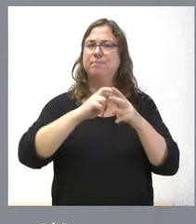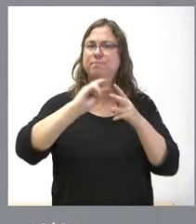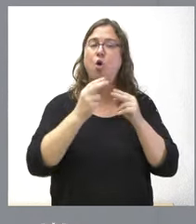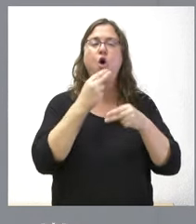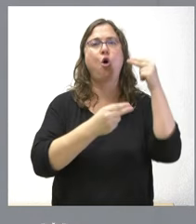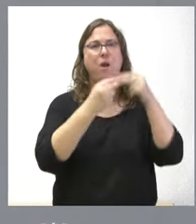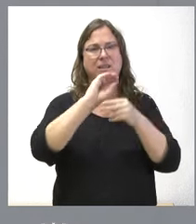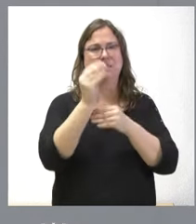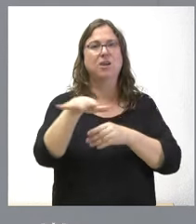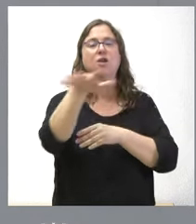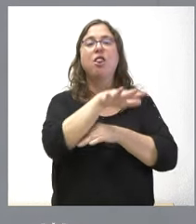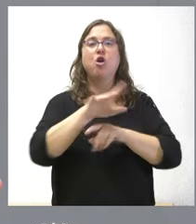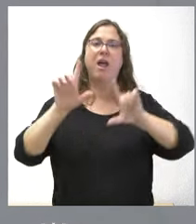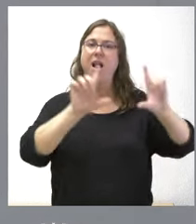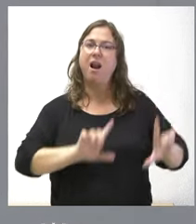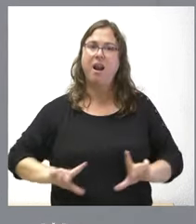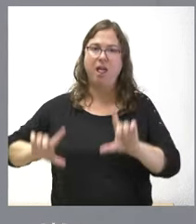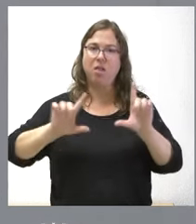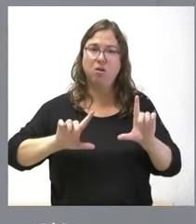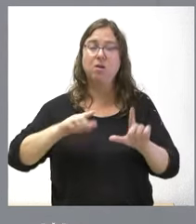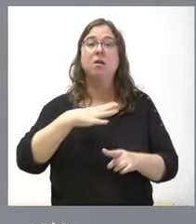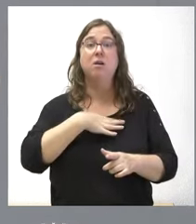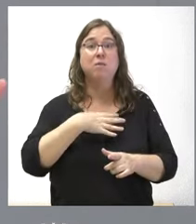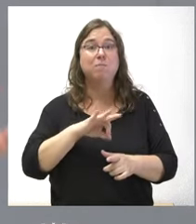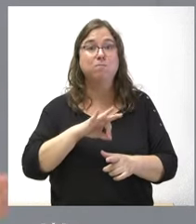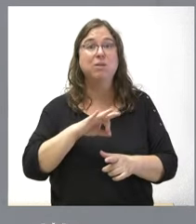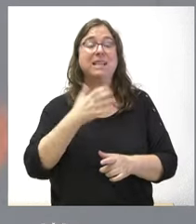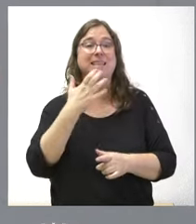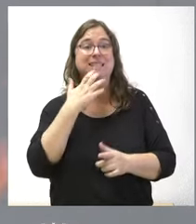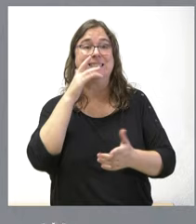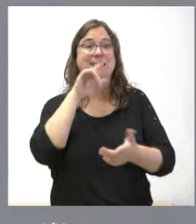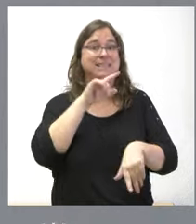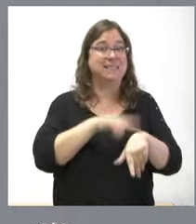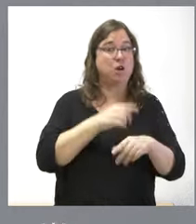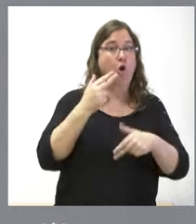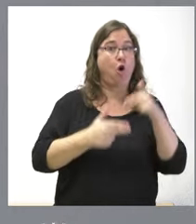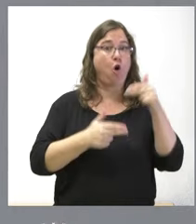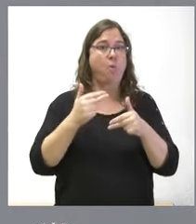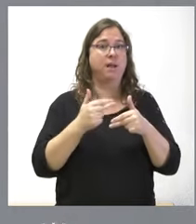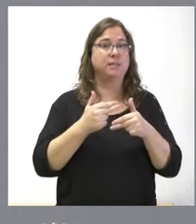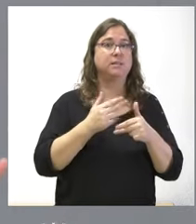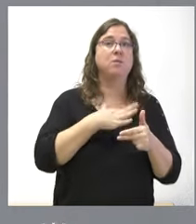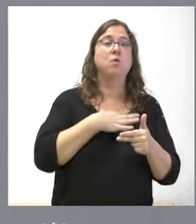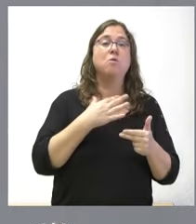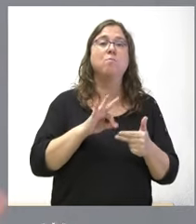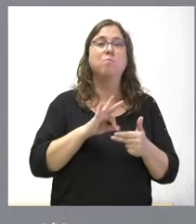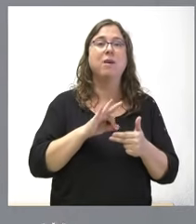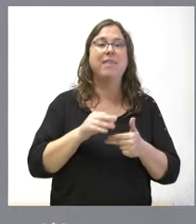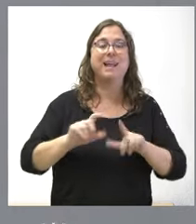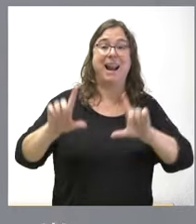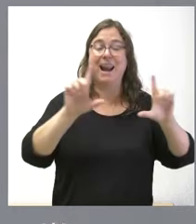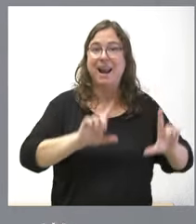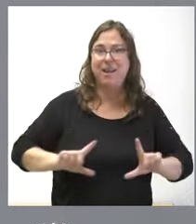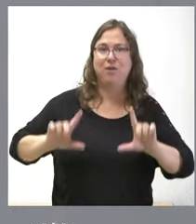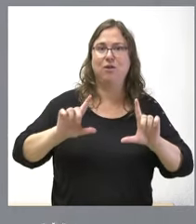obras en la zona de radiología. Y ante la posibilidad de que durante el tiempo de estas obras el número de radiologías que se